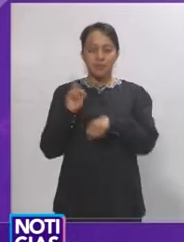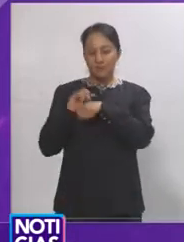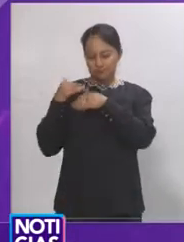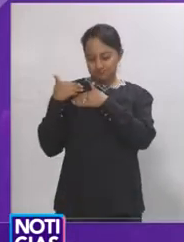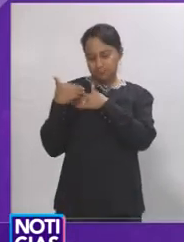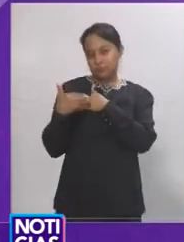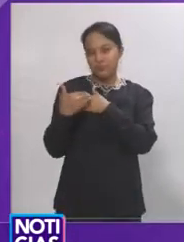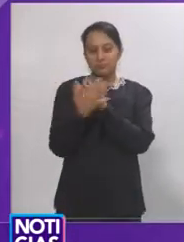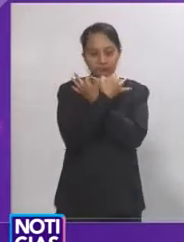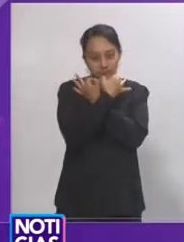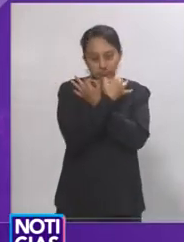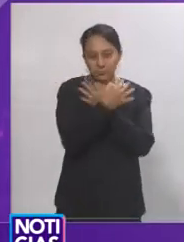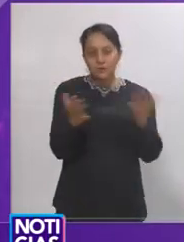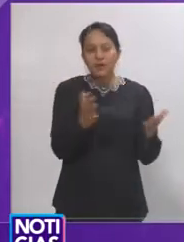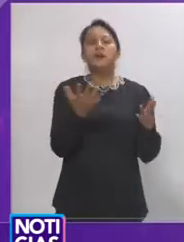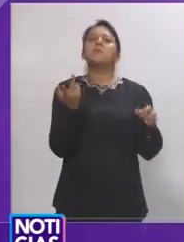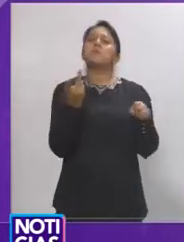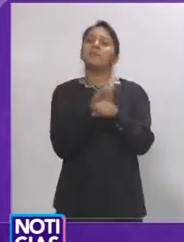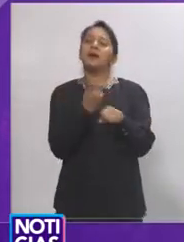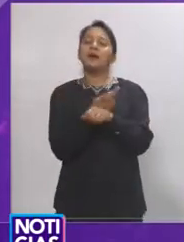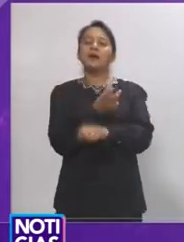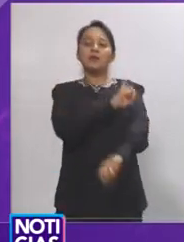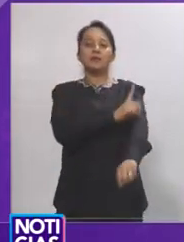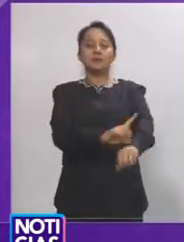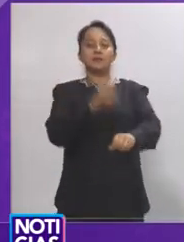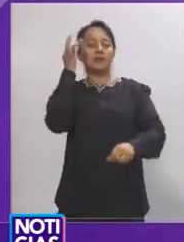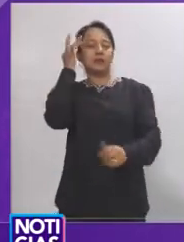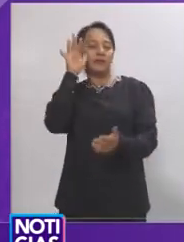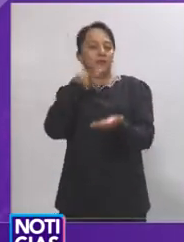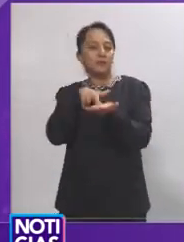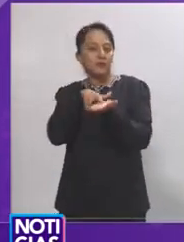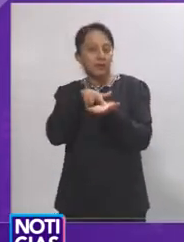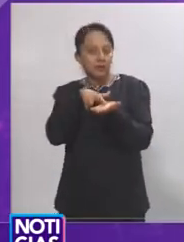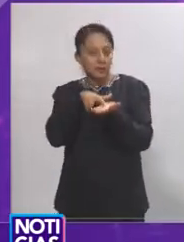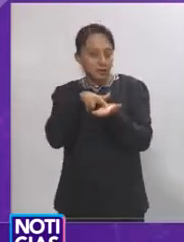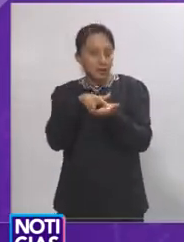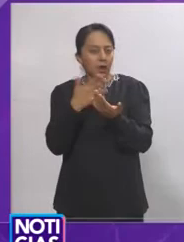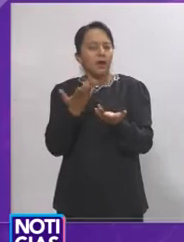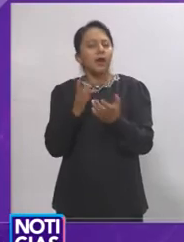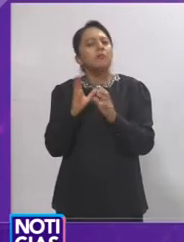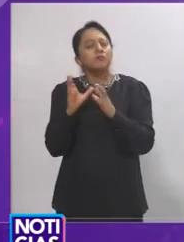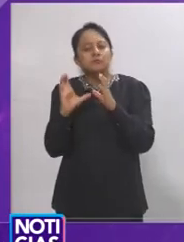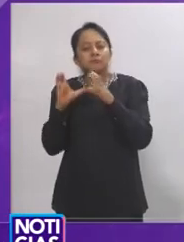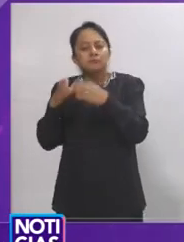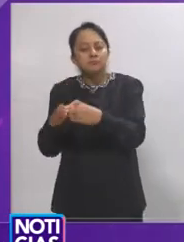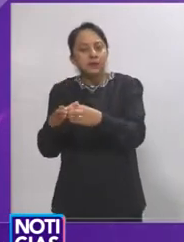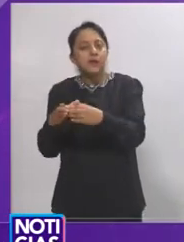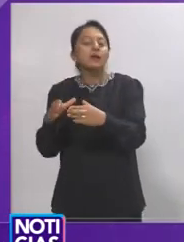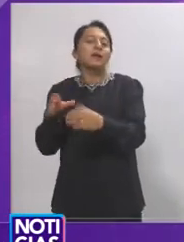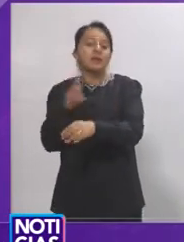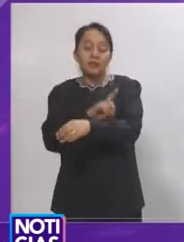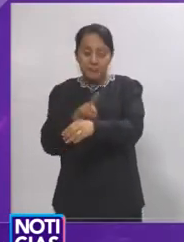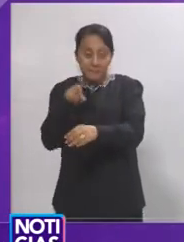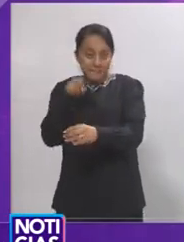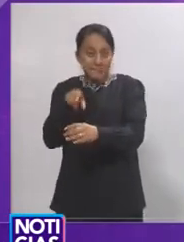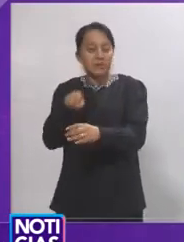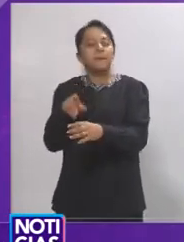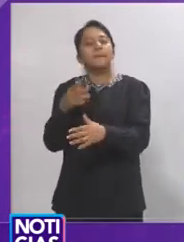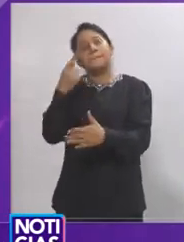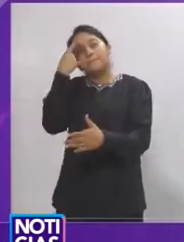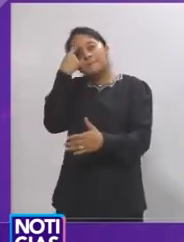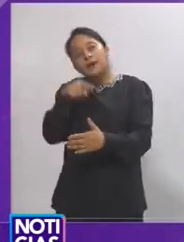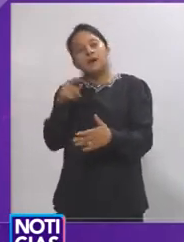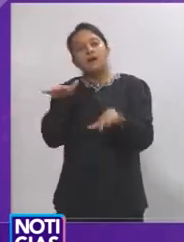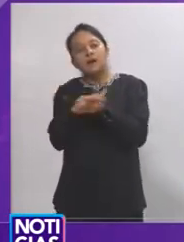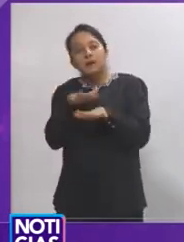En unos días se dará a conocer la intervención que se realizará en la delegación de Santa Rosa Jauregui, particularmente la delegación